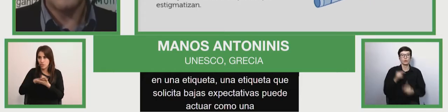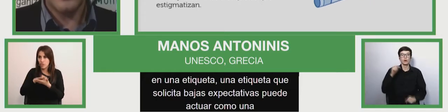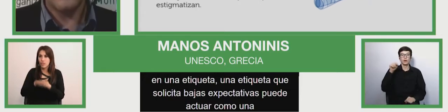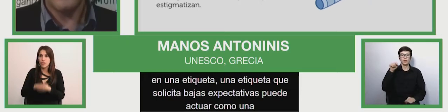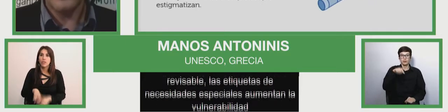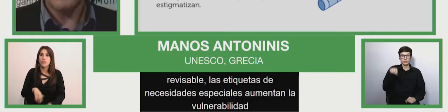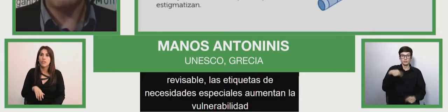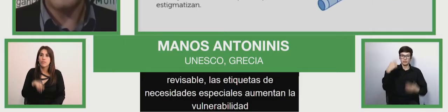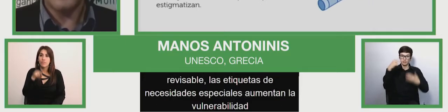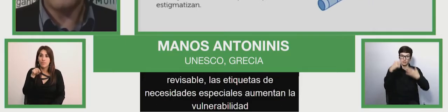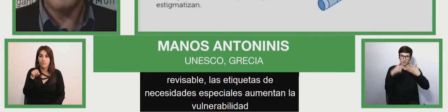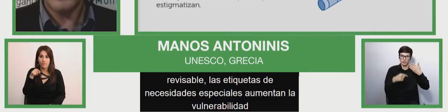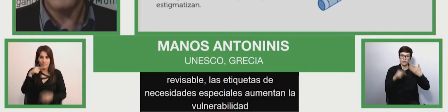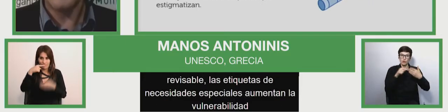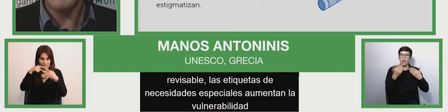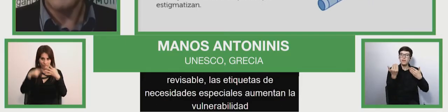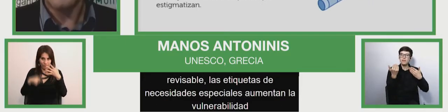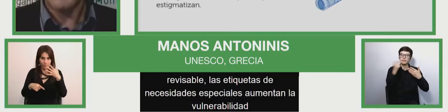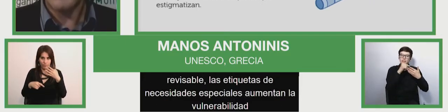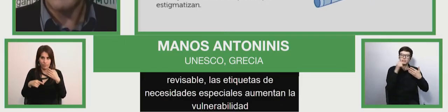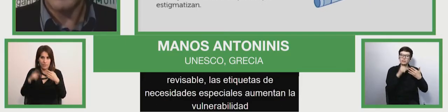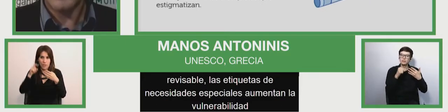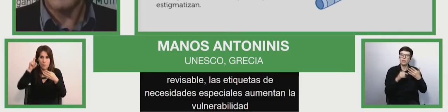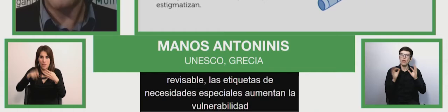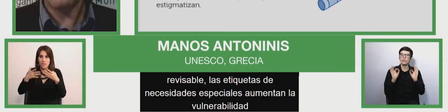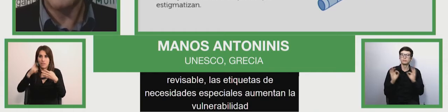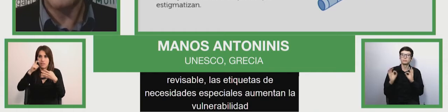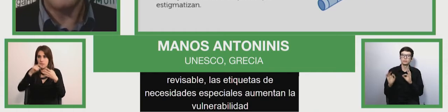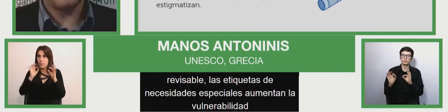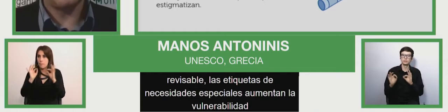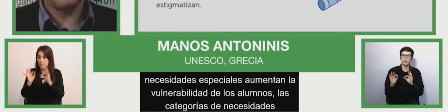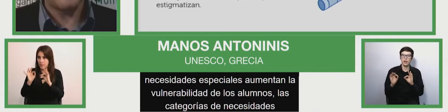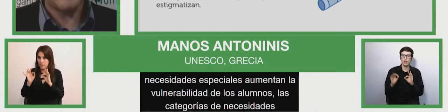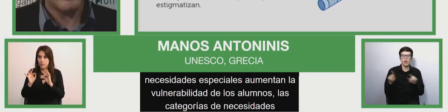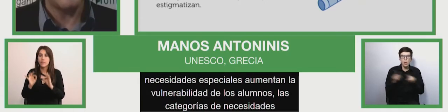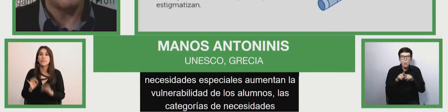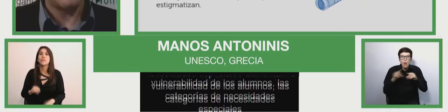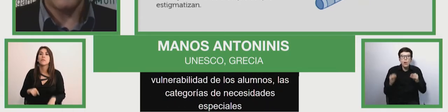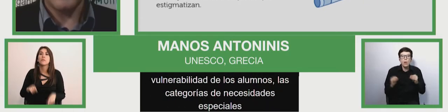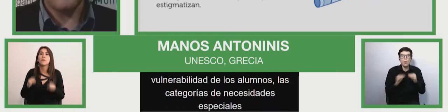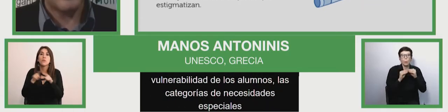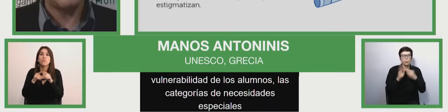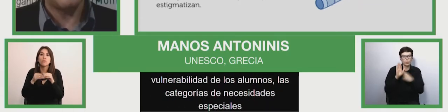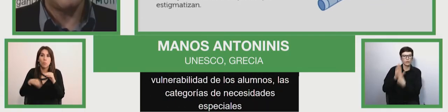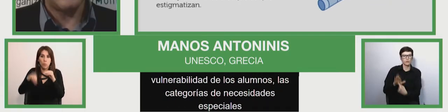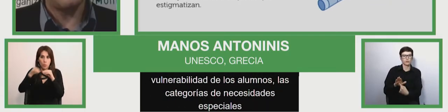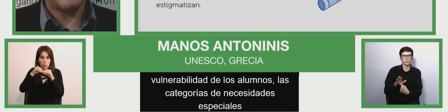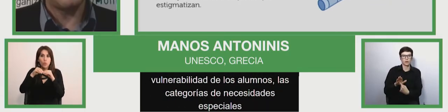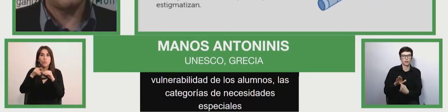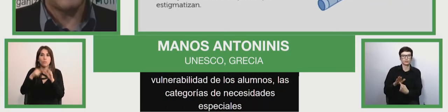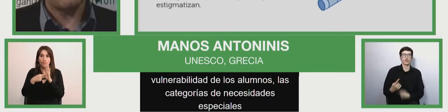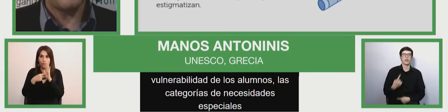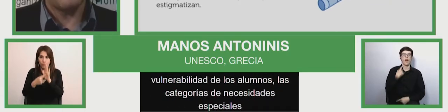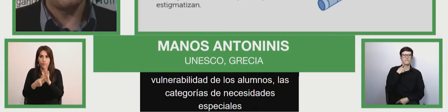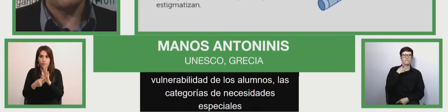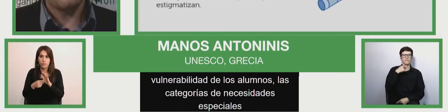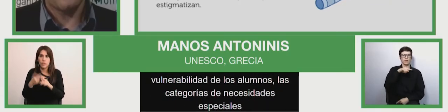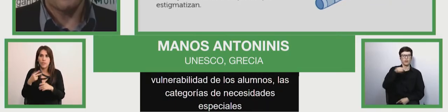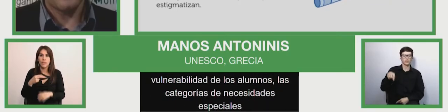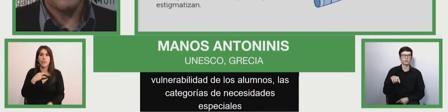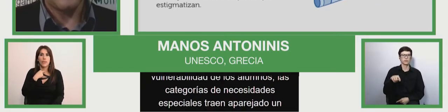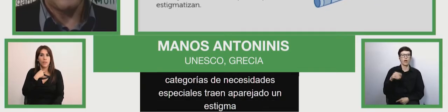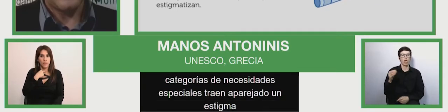necesidades especiales traen aparejadas un estigma que varia y afecta a los datos acopiados.